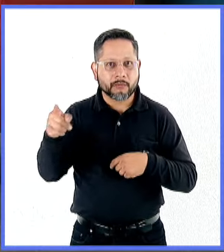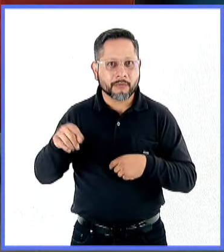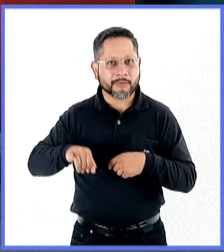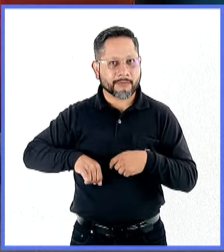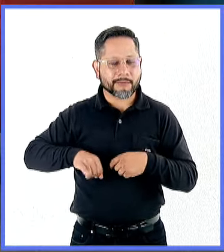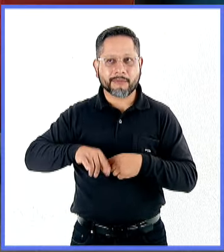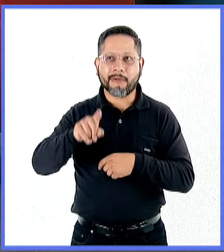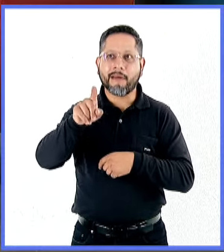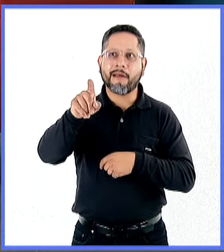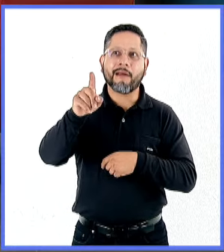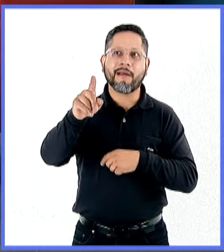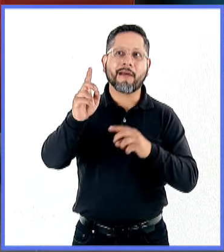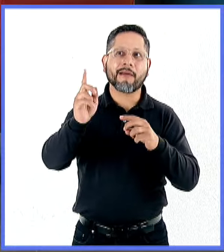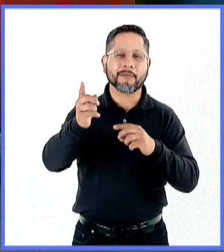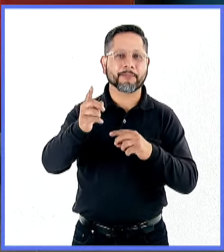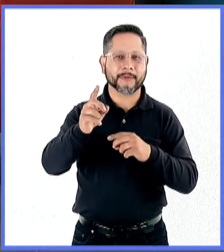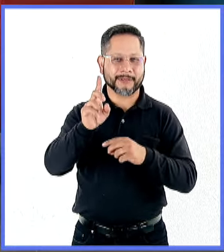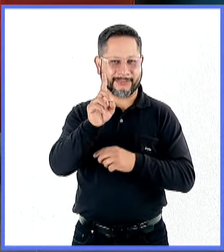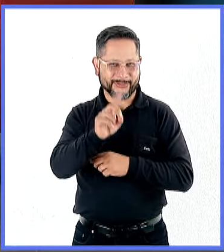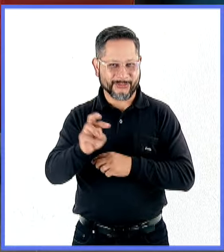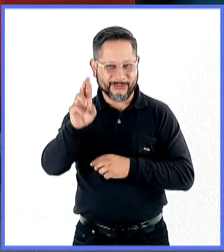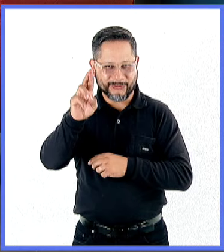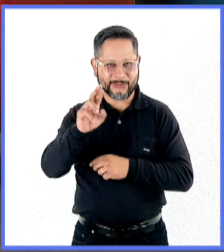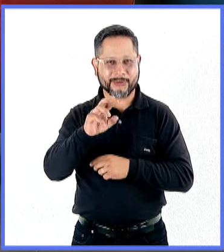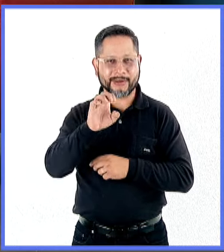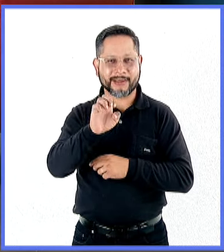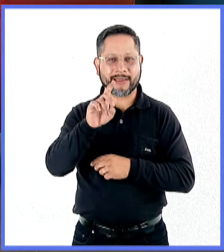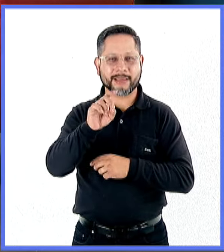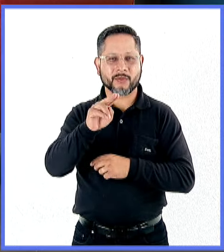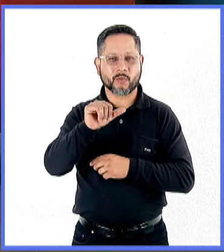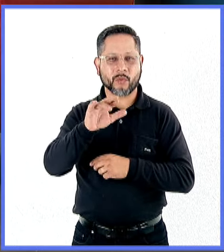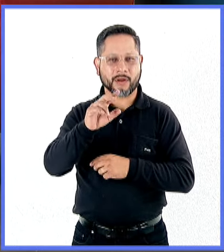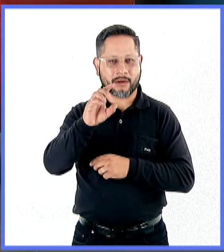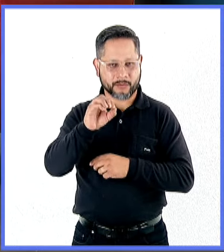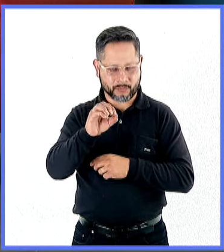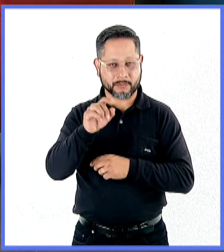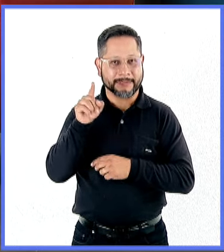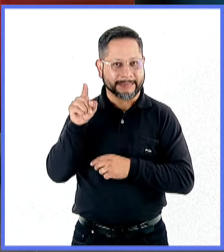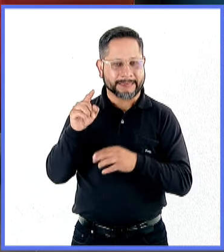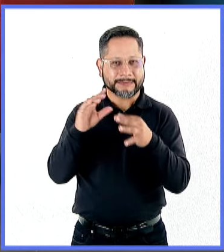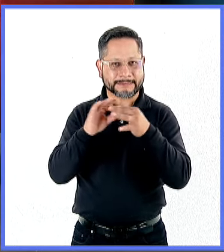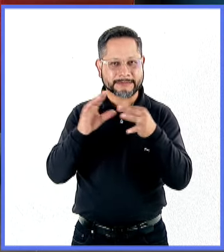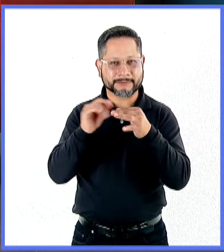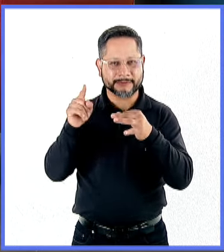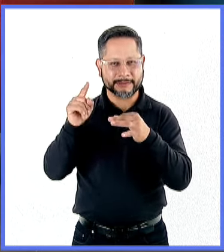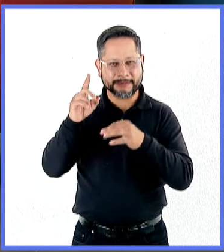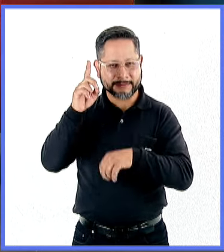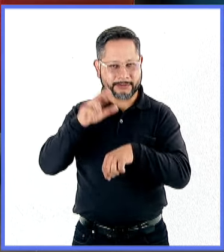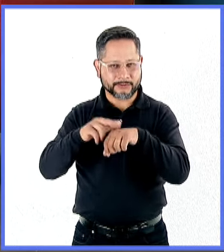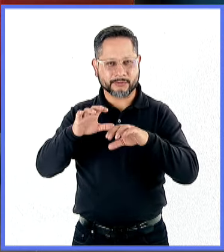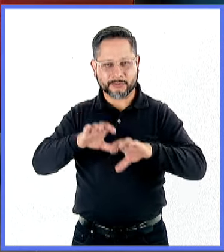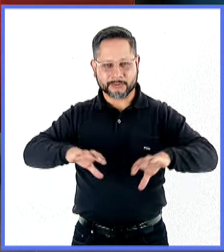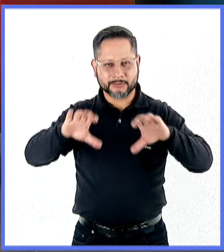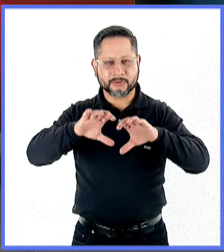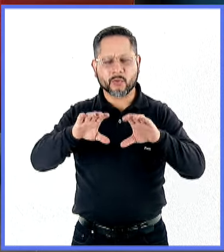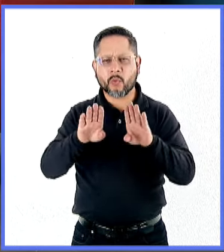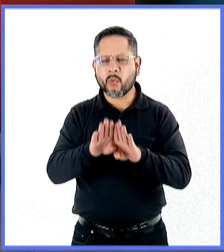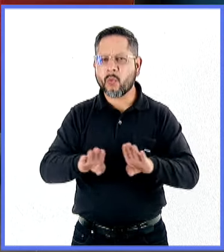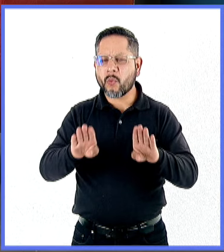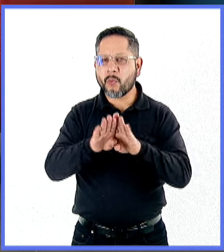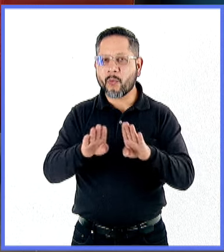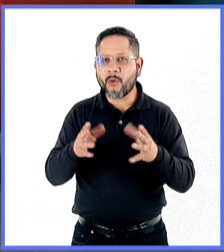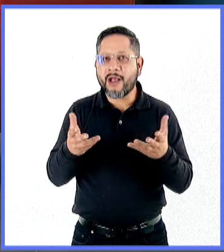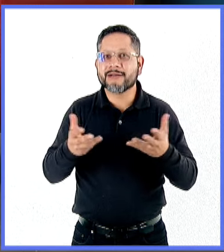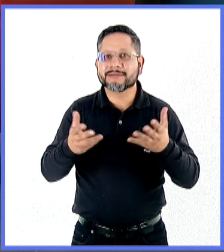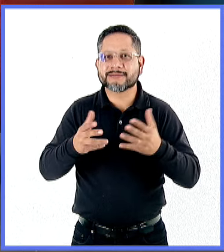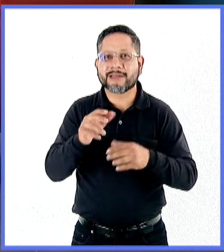gente para ir. Por ejemplo, el doctor Eduardo Morales de la Academia Mexicana de Computación va a hablar de cómo hacer inteligencia artificial